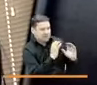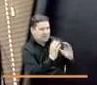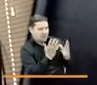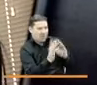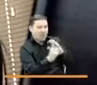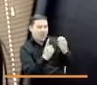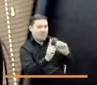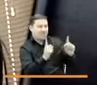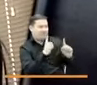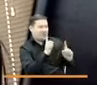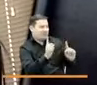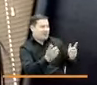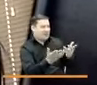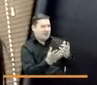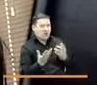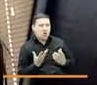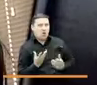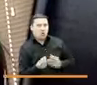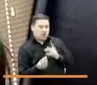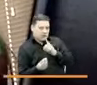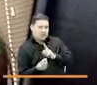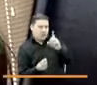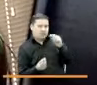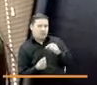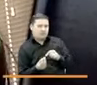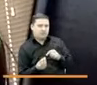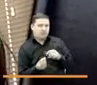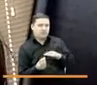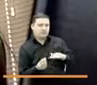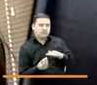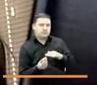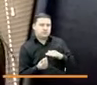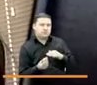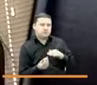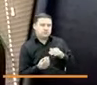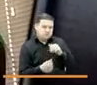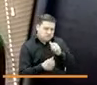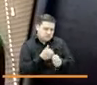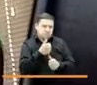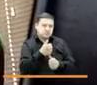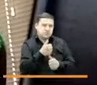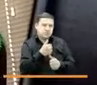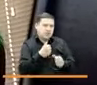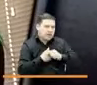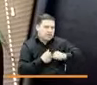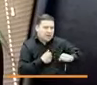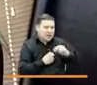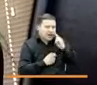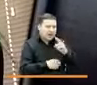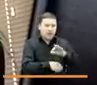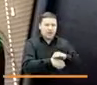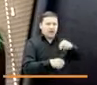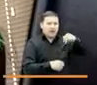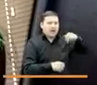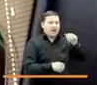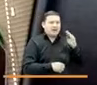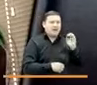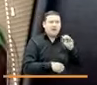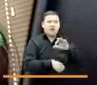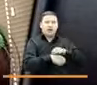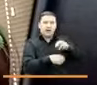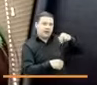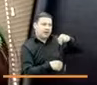Un equipo que se conformó bajo el liderazgo, pues, desde la Subdirección de Restablecimiento de Derechos, con la doctora Natalia y la doctora Nidian,